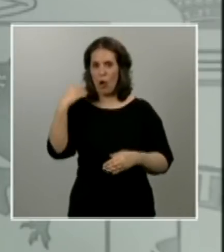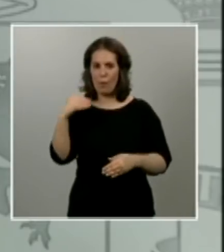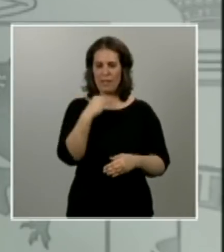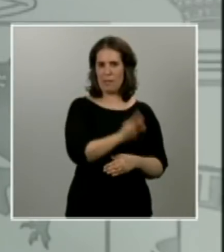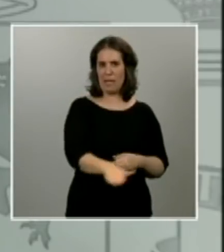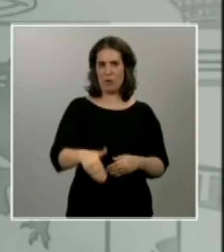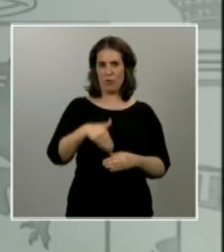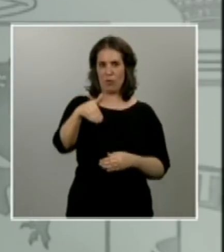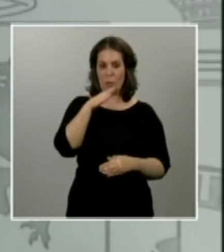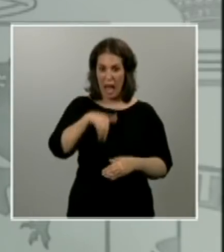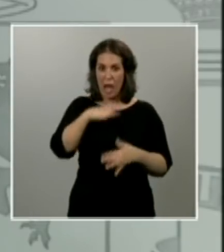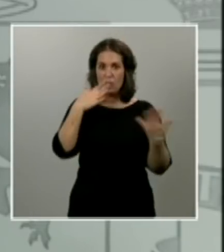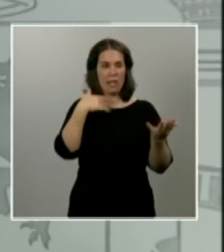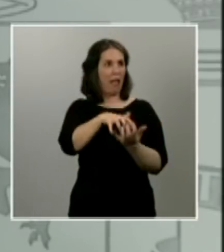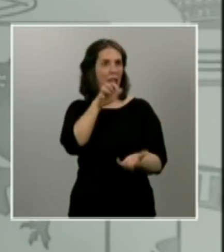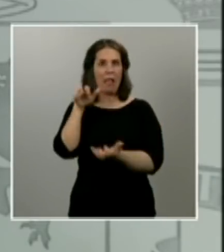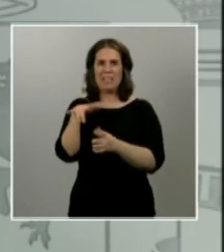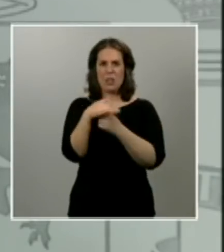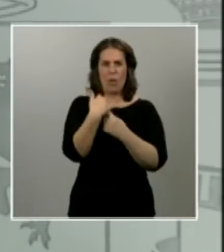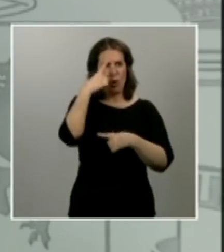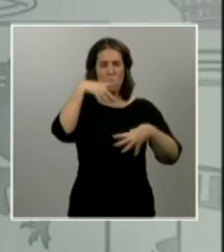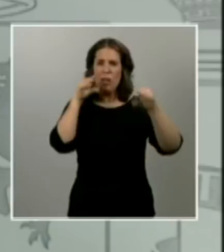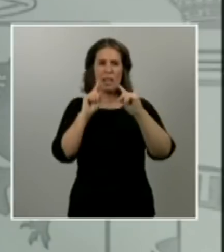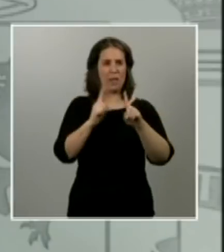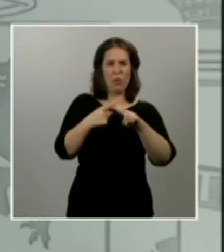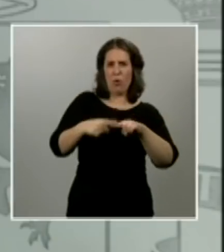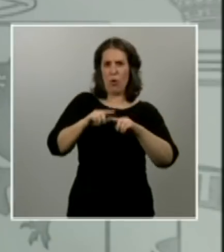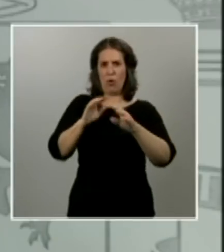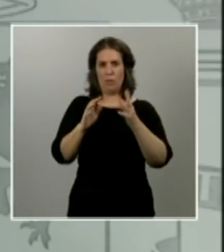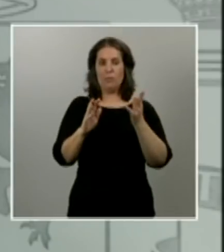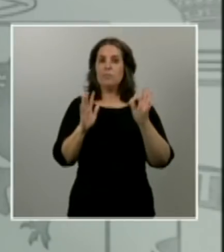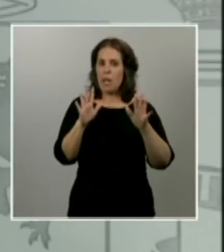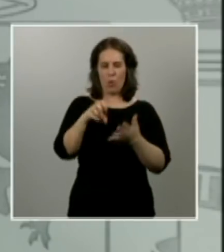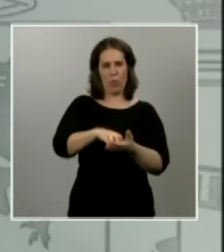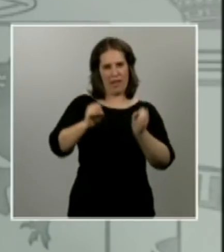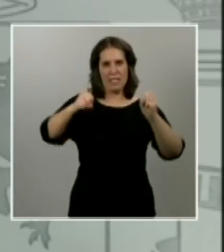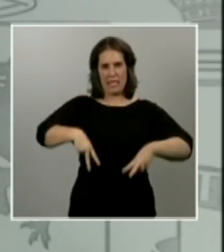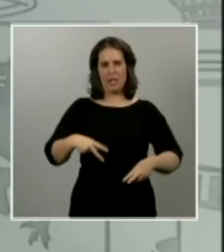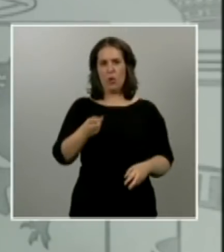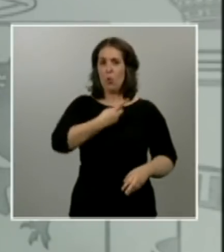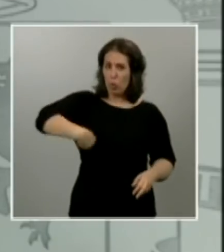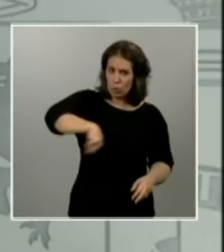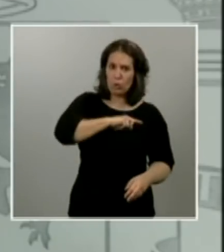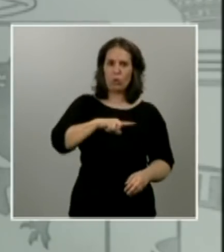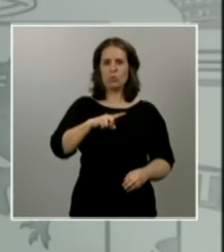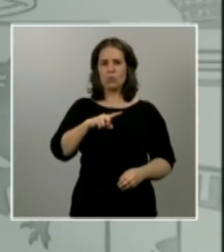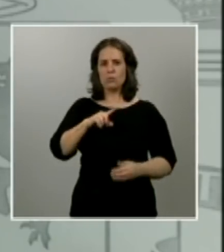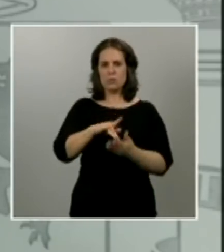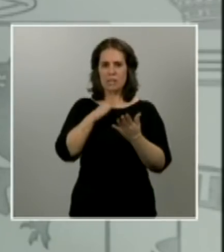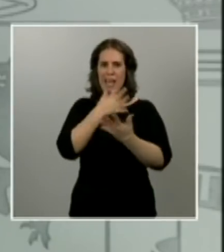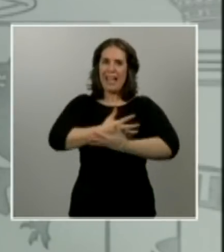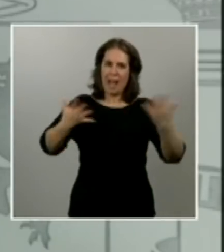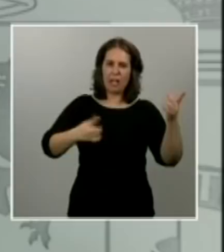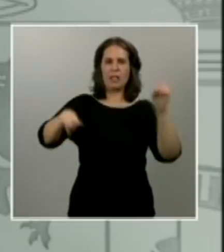con asombro esta situación porque no os quepa ninguna duda estamos ante la gran crisis de nuestras